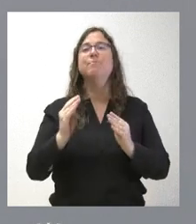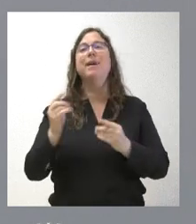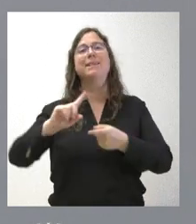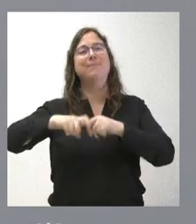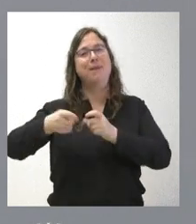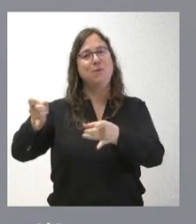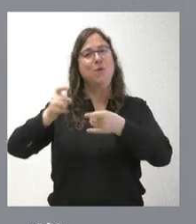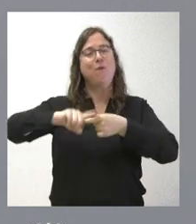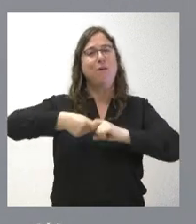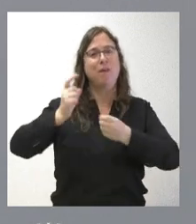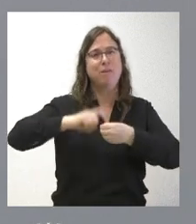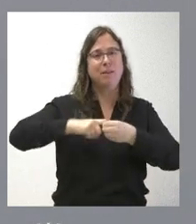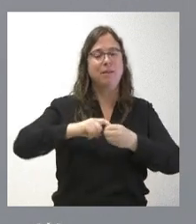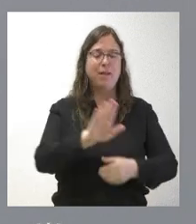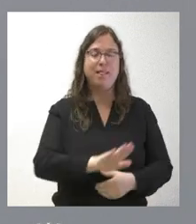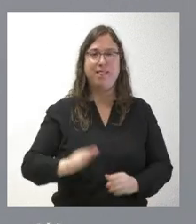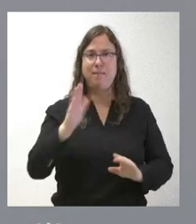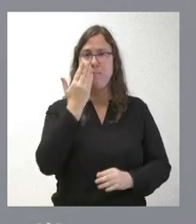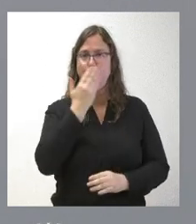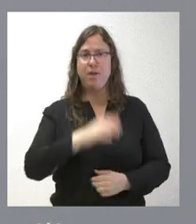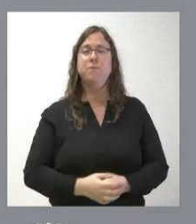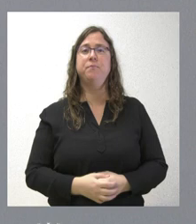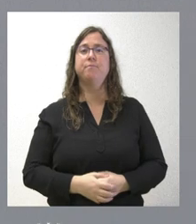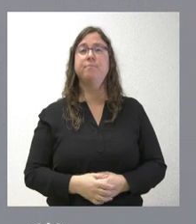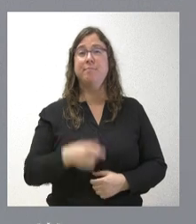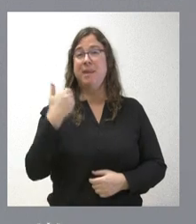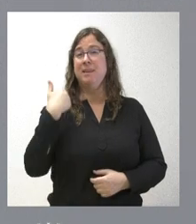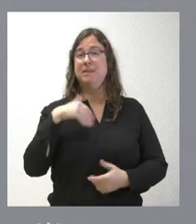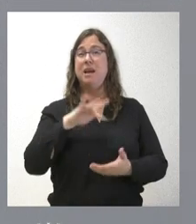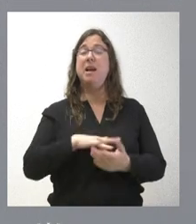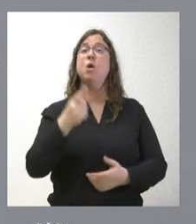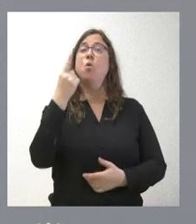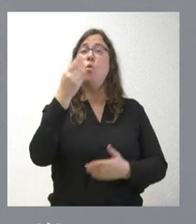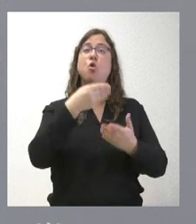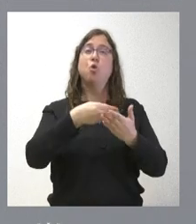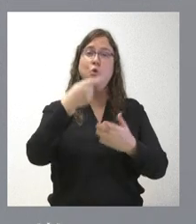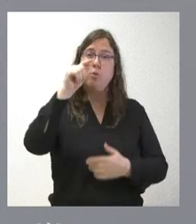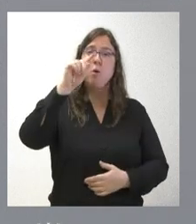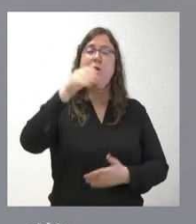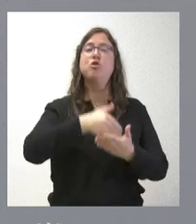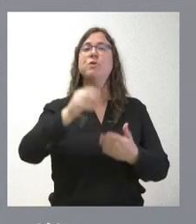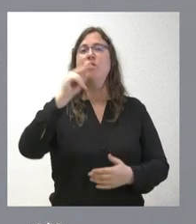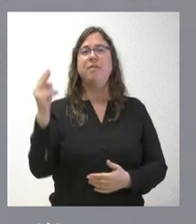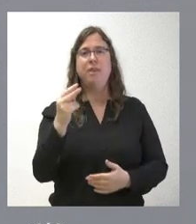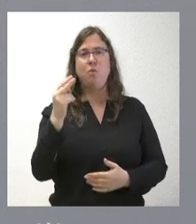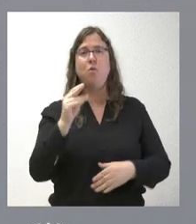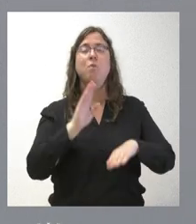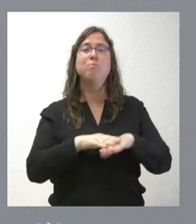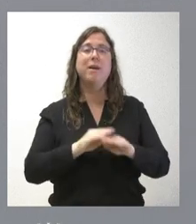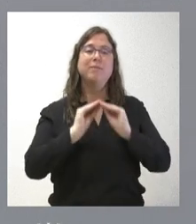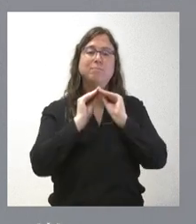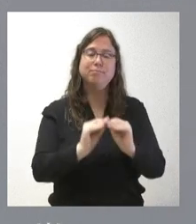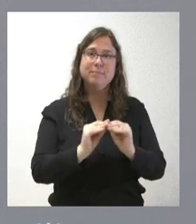iniciales del proceso educativo. Hay que tener en cuenta que ya se habían destinado 1,4 millones de euros, como les dicho, a implantar estas